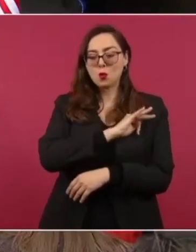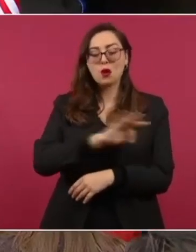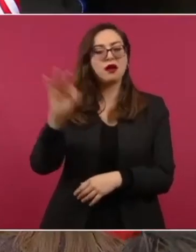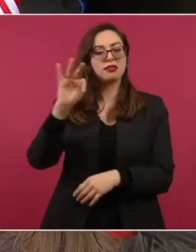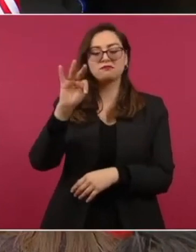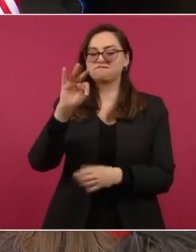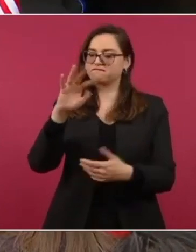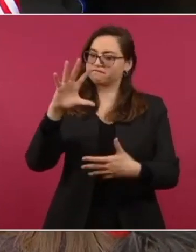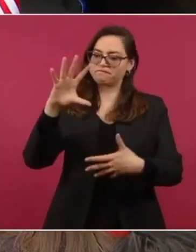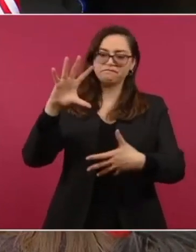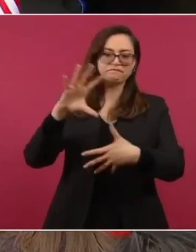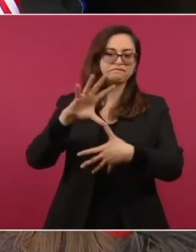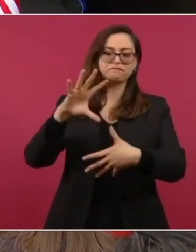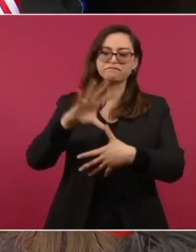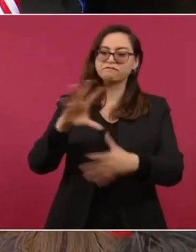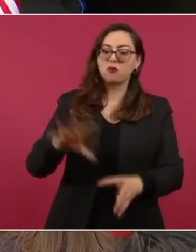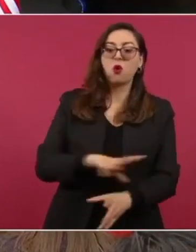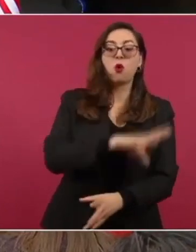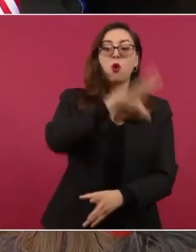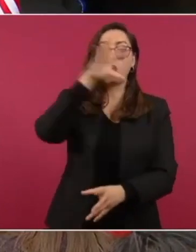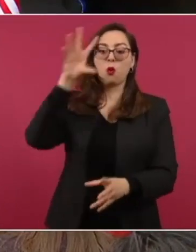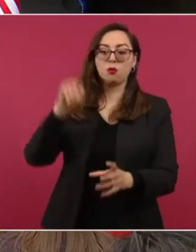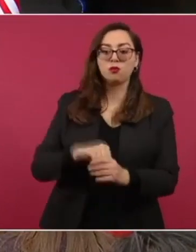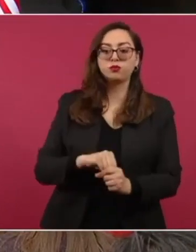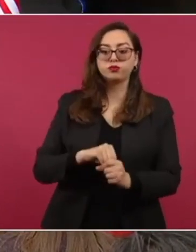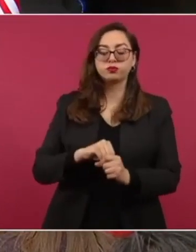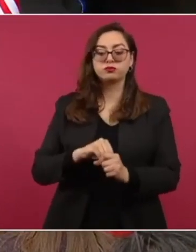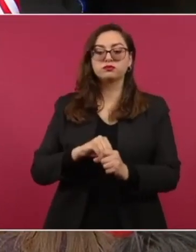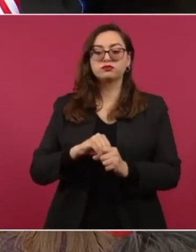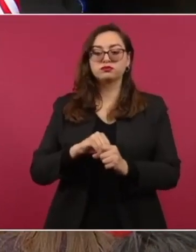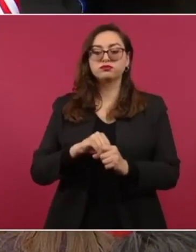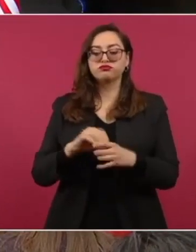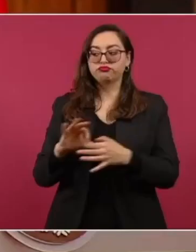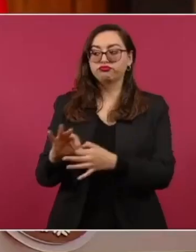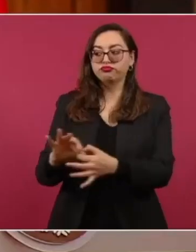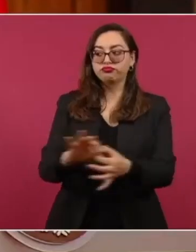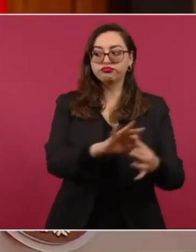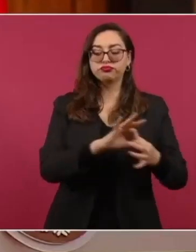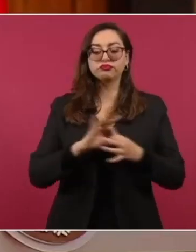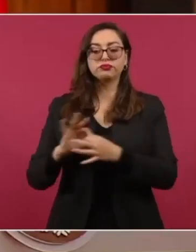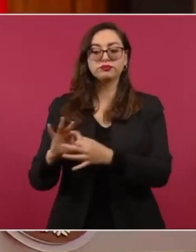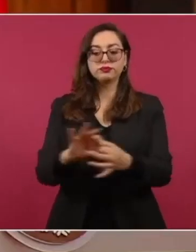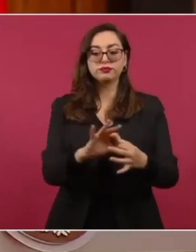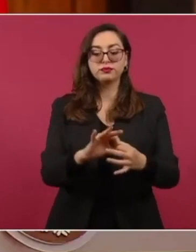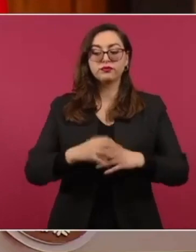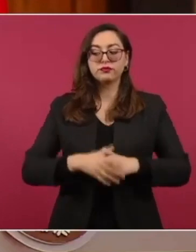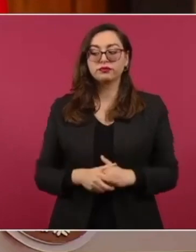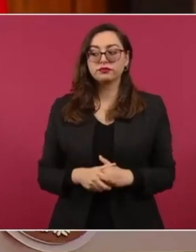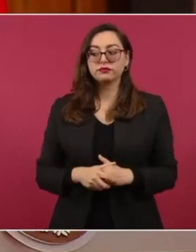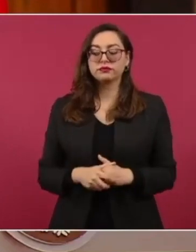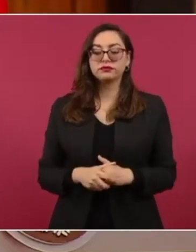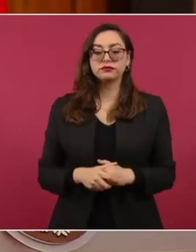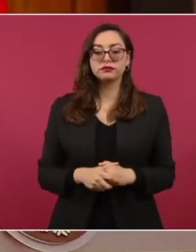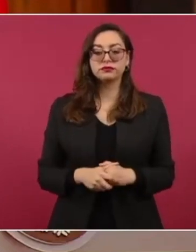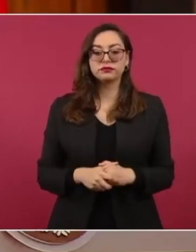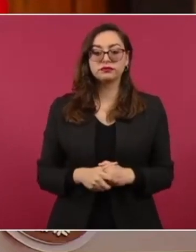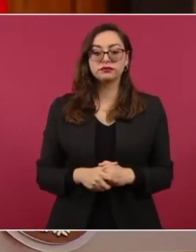el continente americano. Por parte de México,